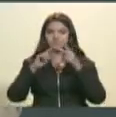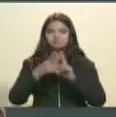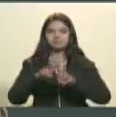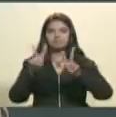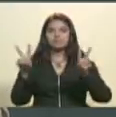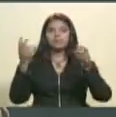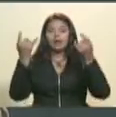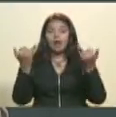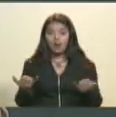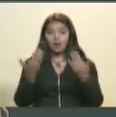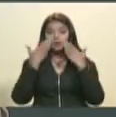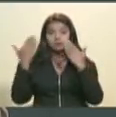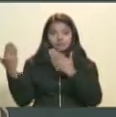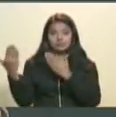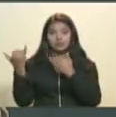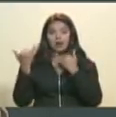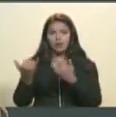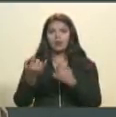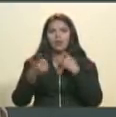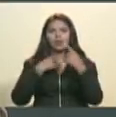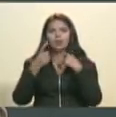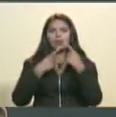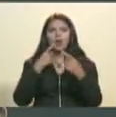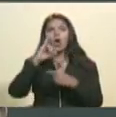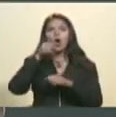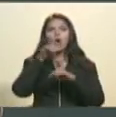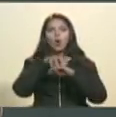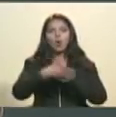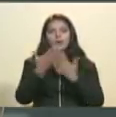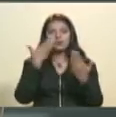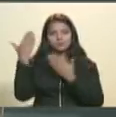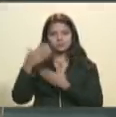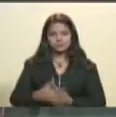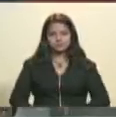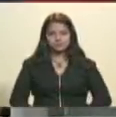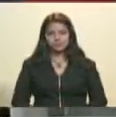Ahora vamos a escuchar de inmediato declaraciones de Jorge Rodríguez.